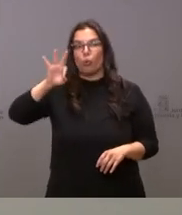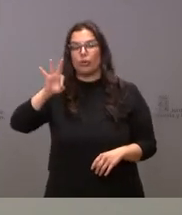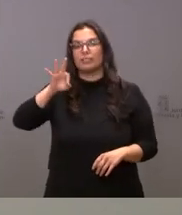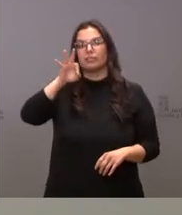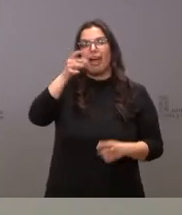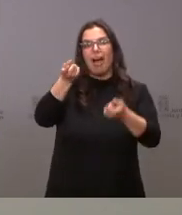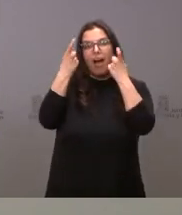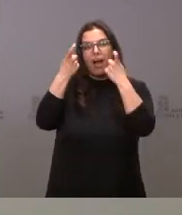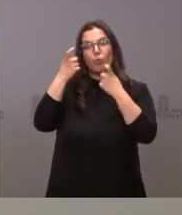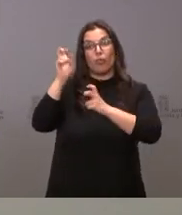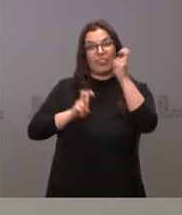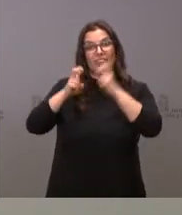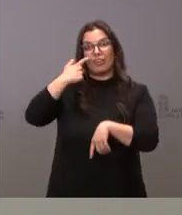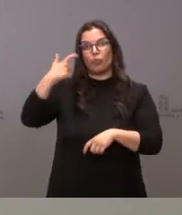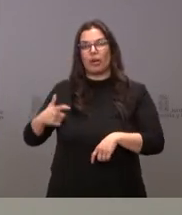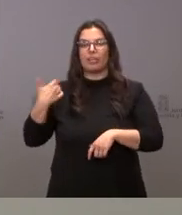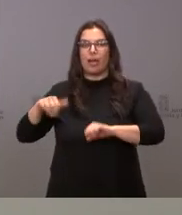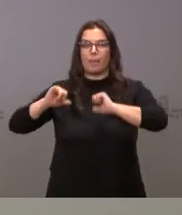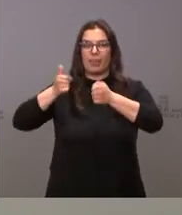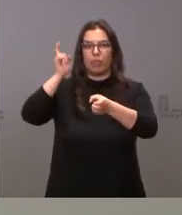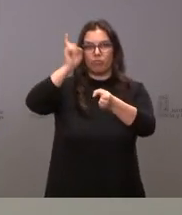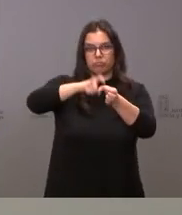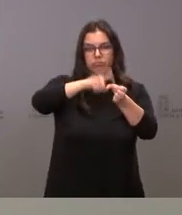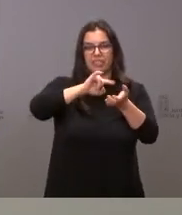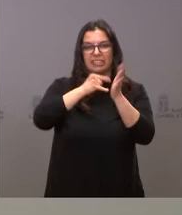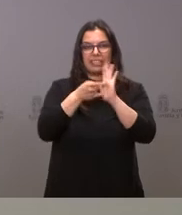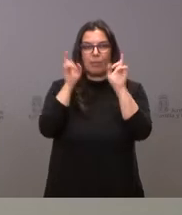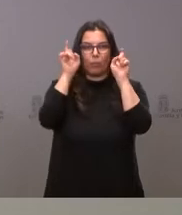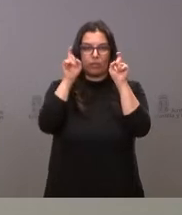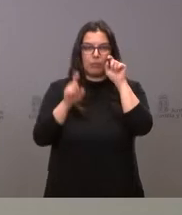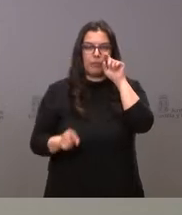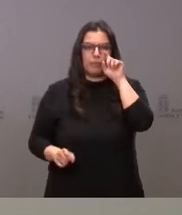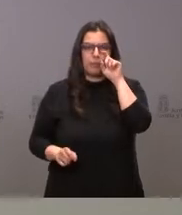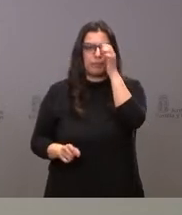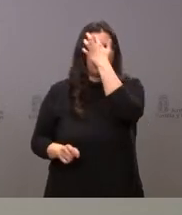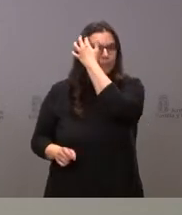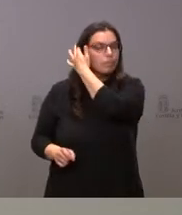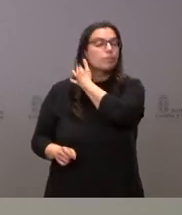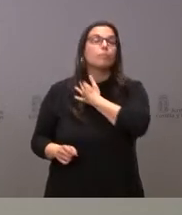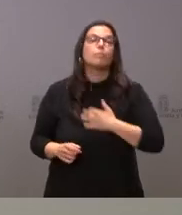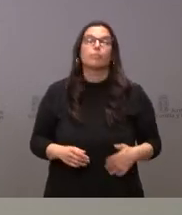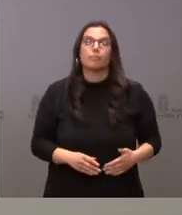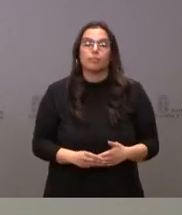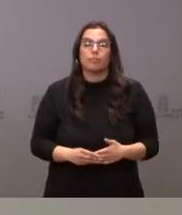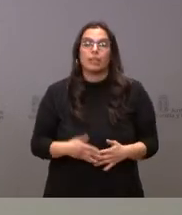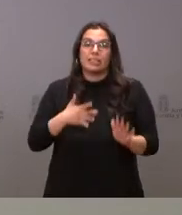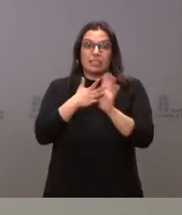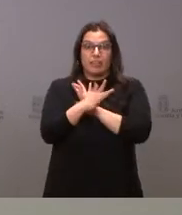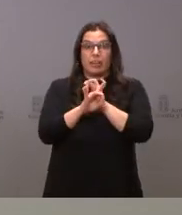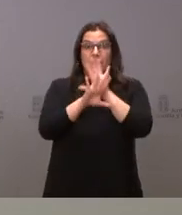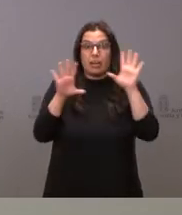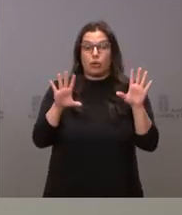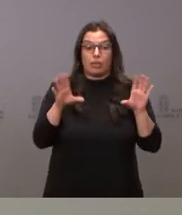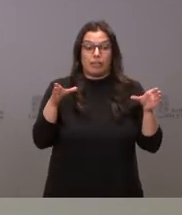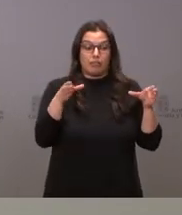procedentes de Ucrania que se han incorporado a nuestro sistema educativo. Lo que refleja, bien a las claras, que de 600